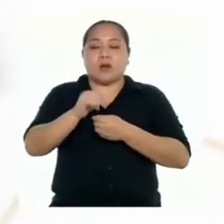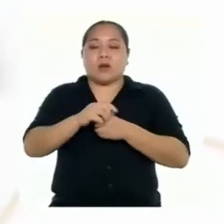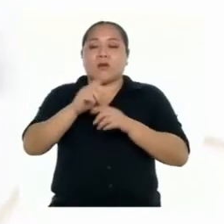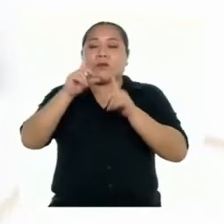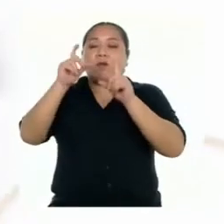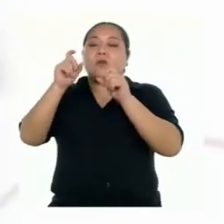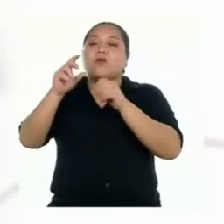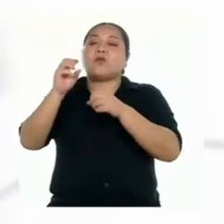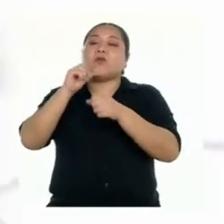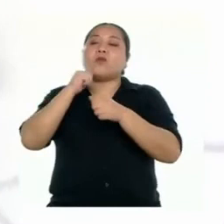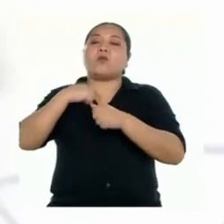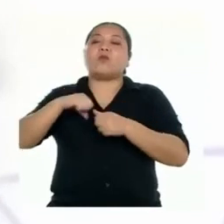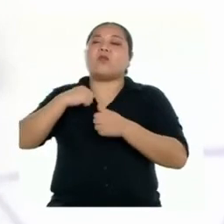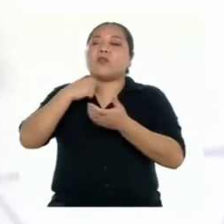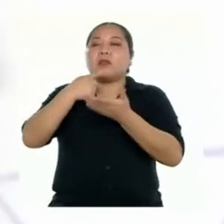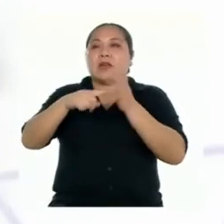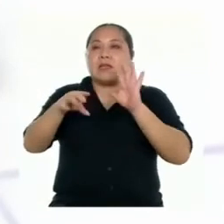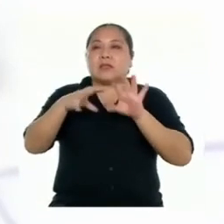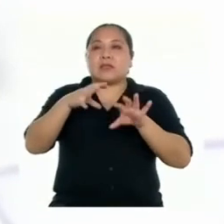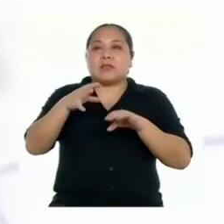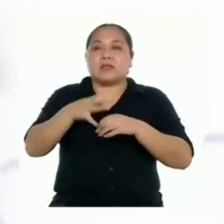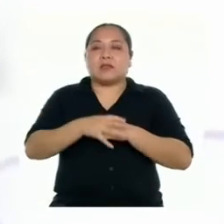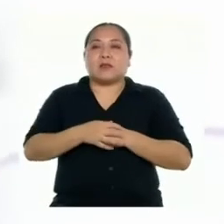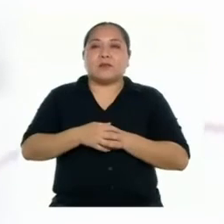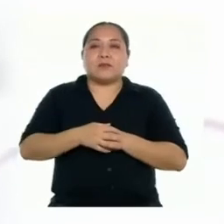realizando.